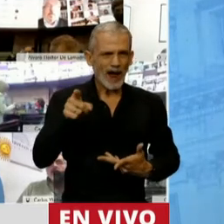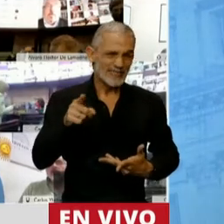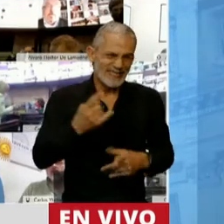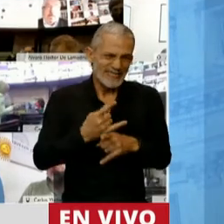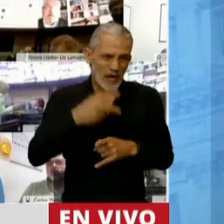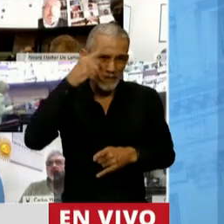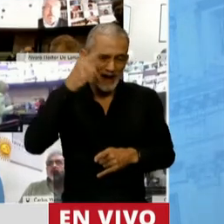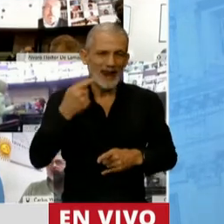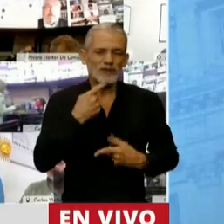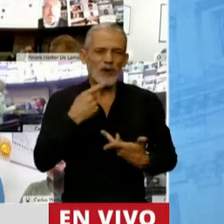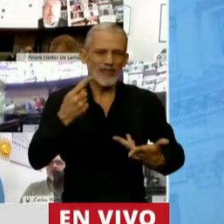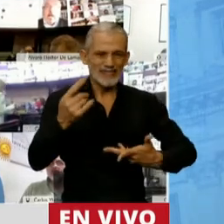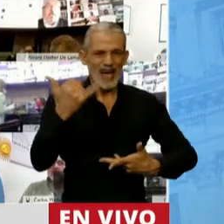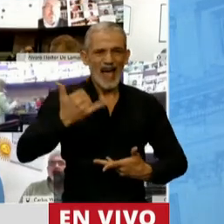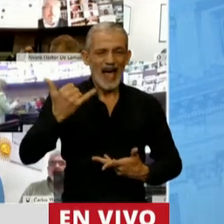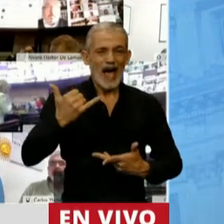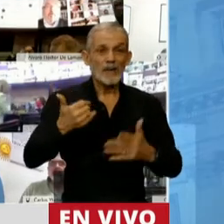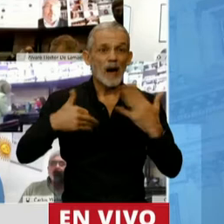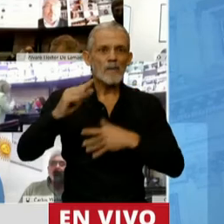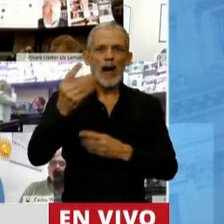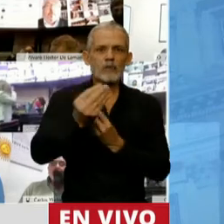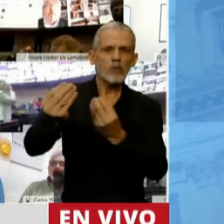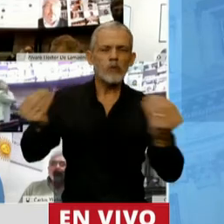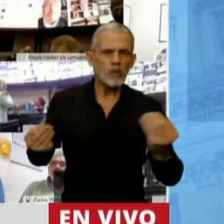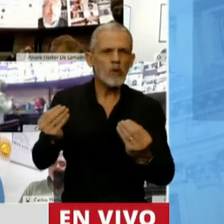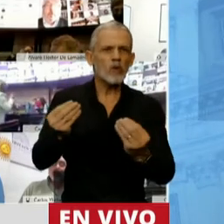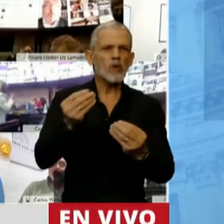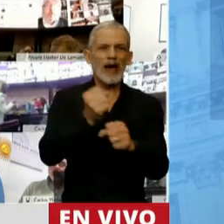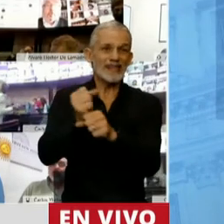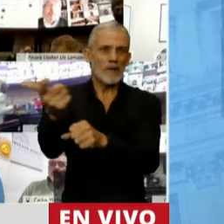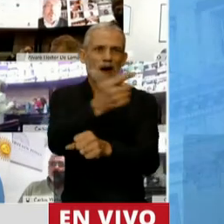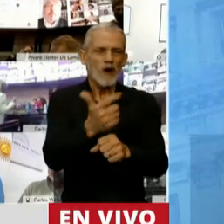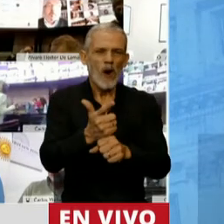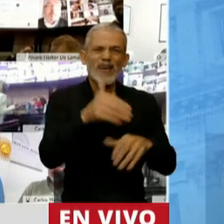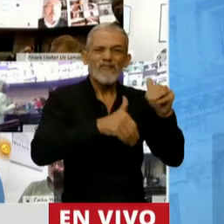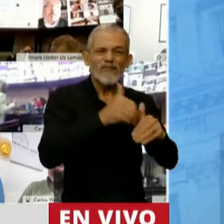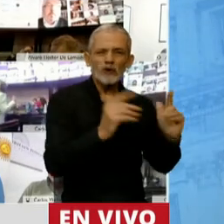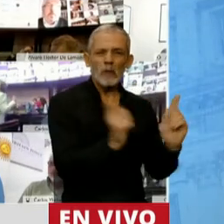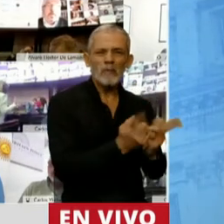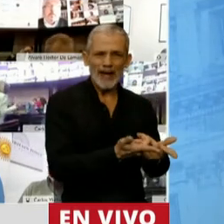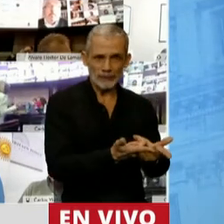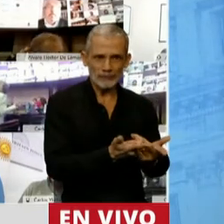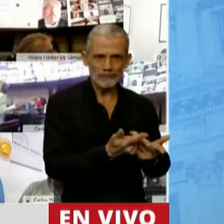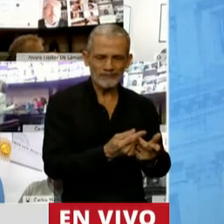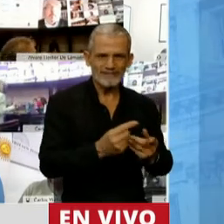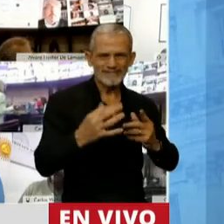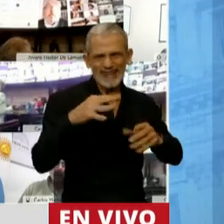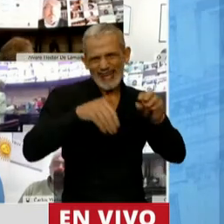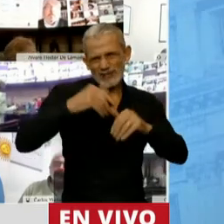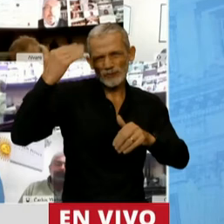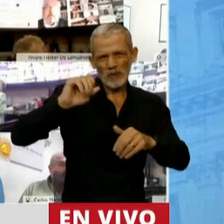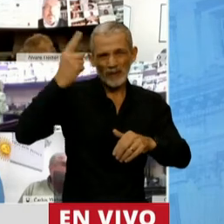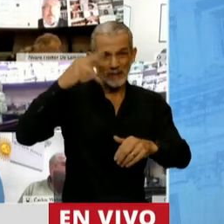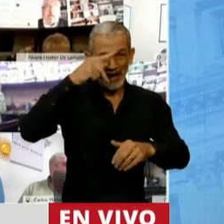decir, había más desocupado que votos que había obtenido, y a